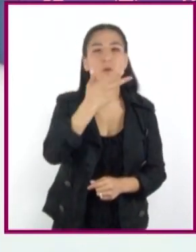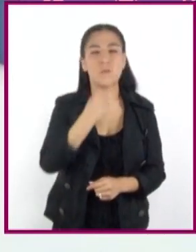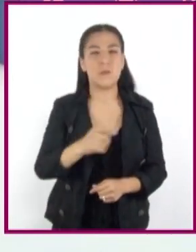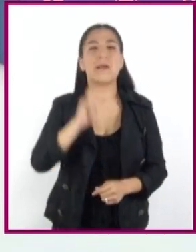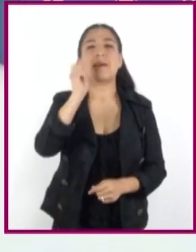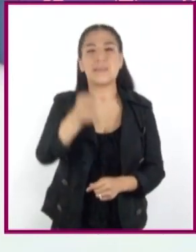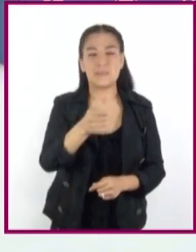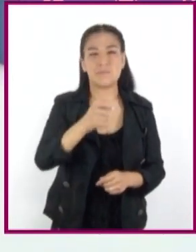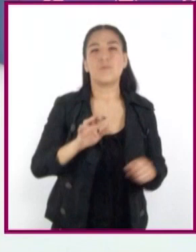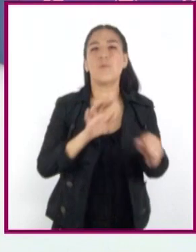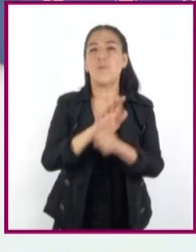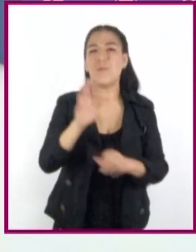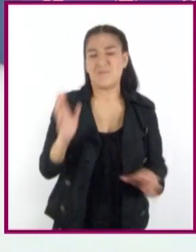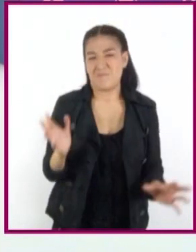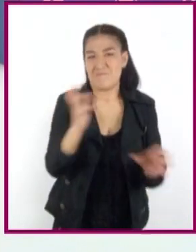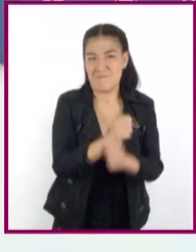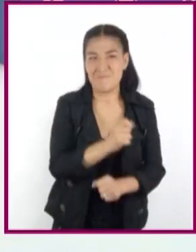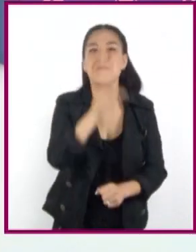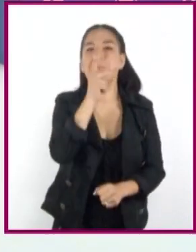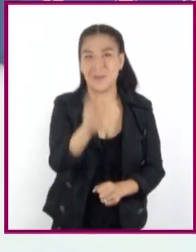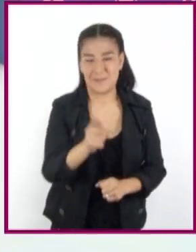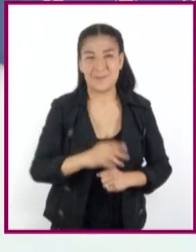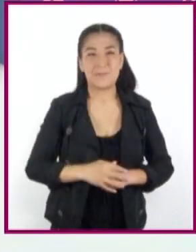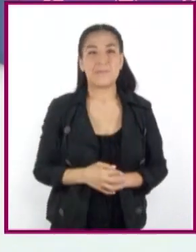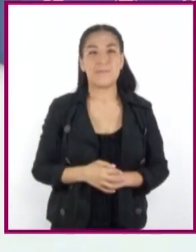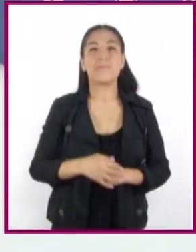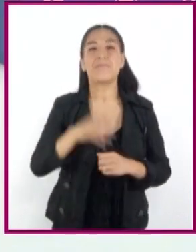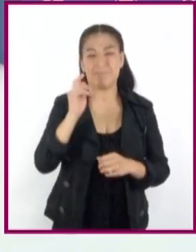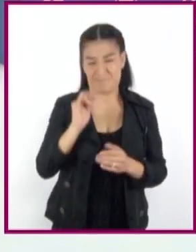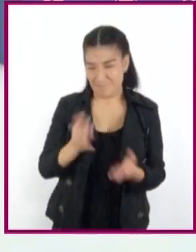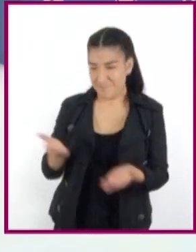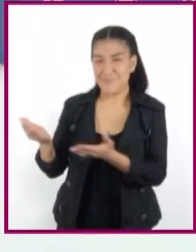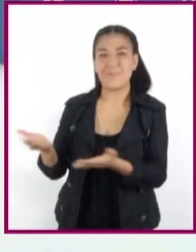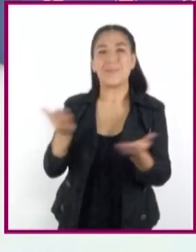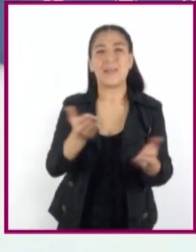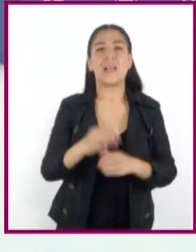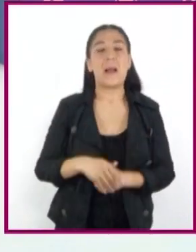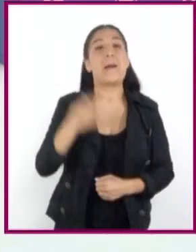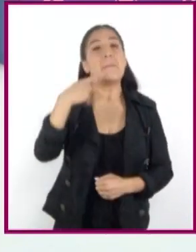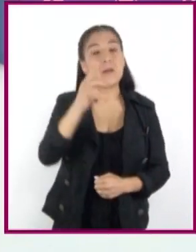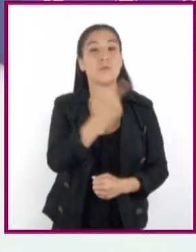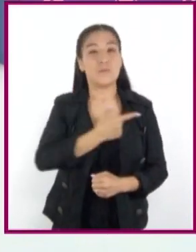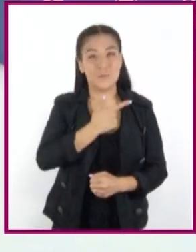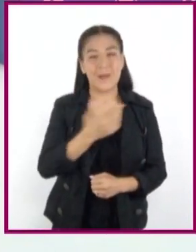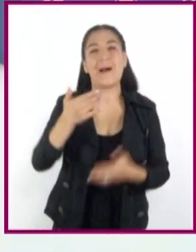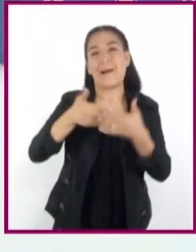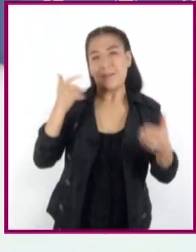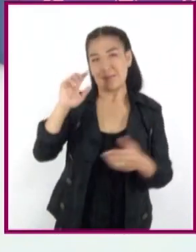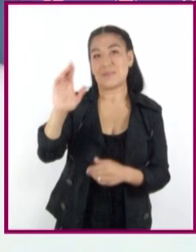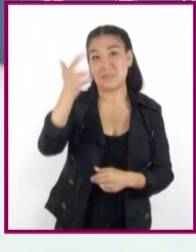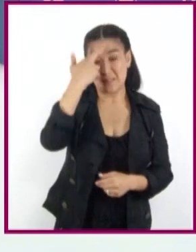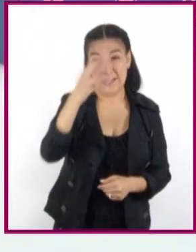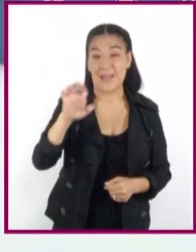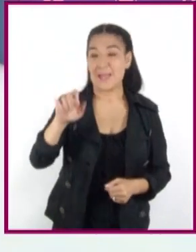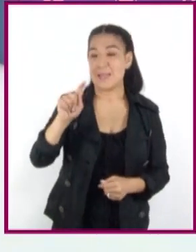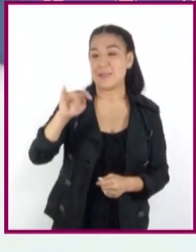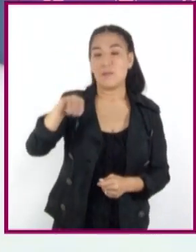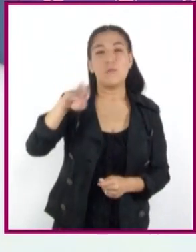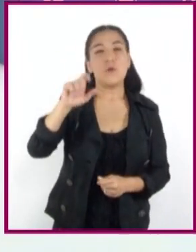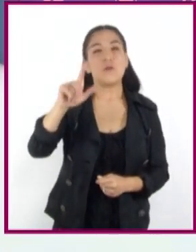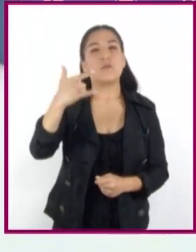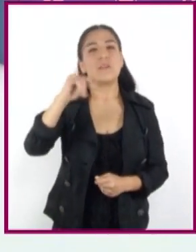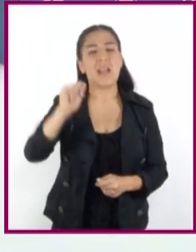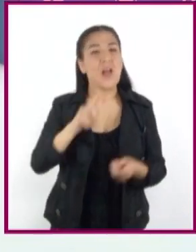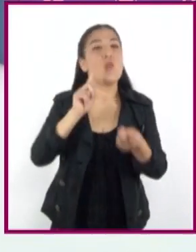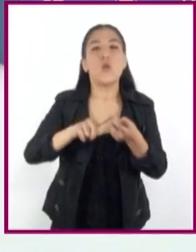definición etimológica de la palabra. Adelante, Alejandro. Solo me gustaría recordar que las etimologías se refieren al